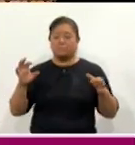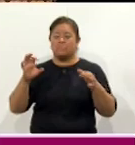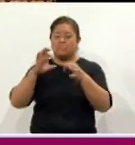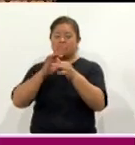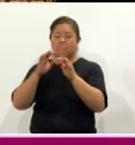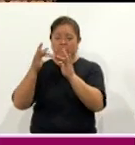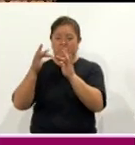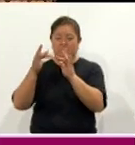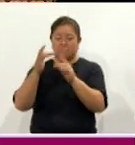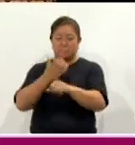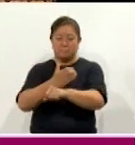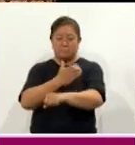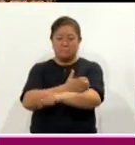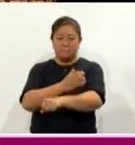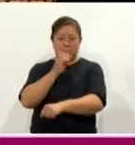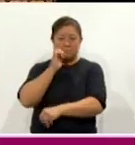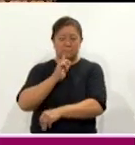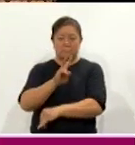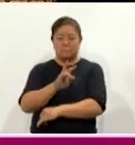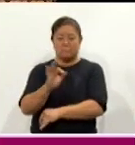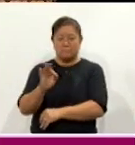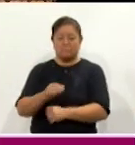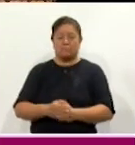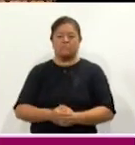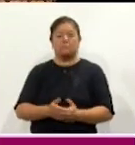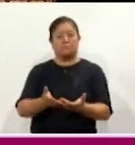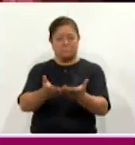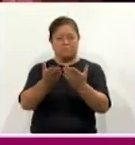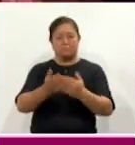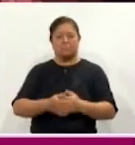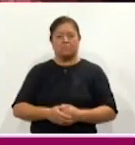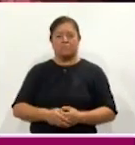con nuestra compañera Victoria Flores. Adelante, Victoria.